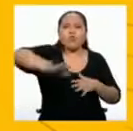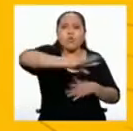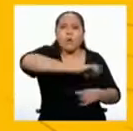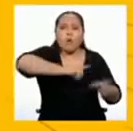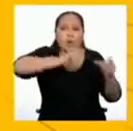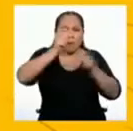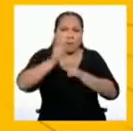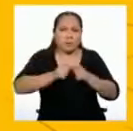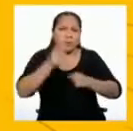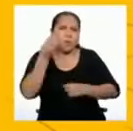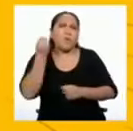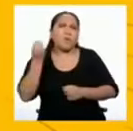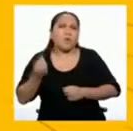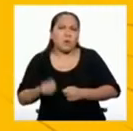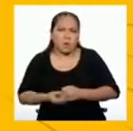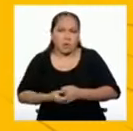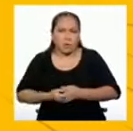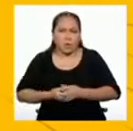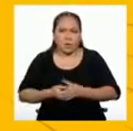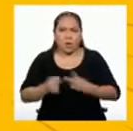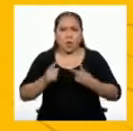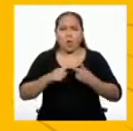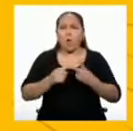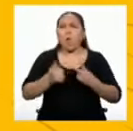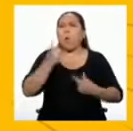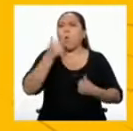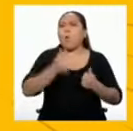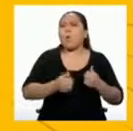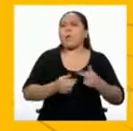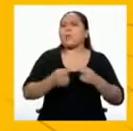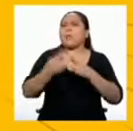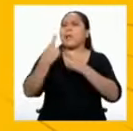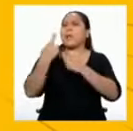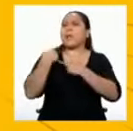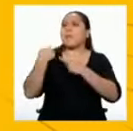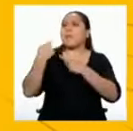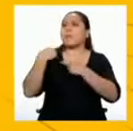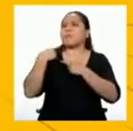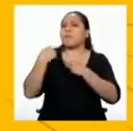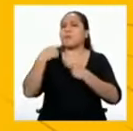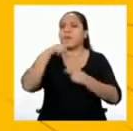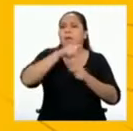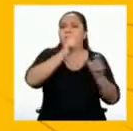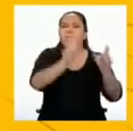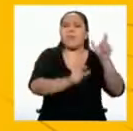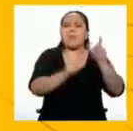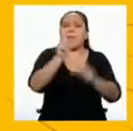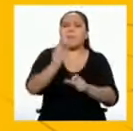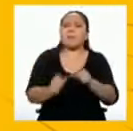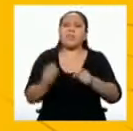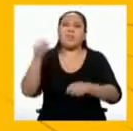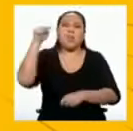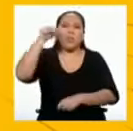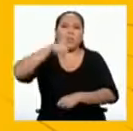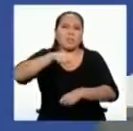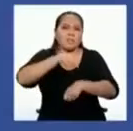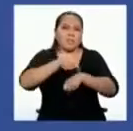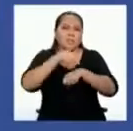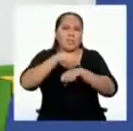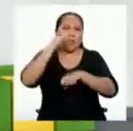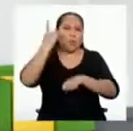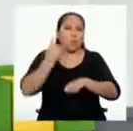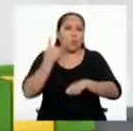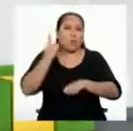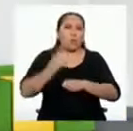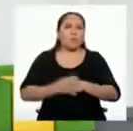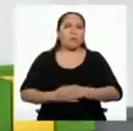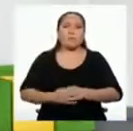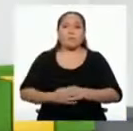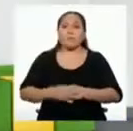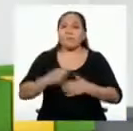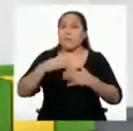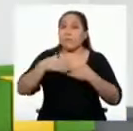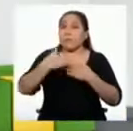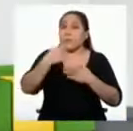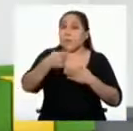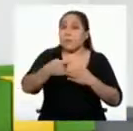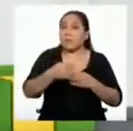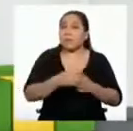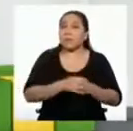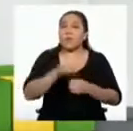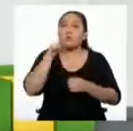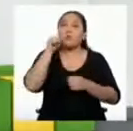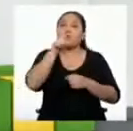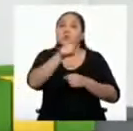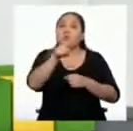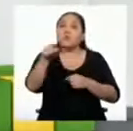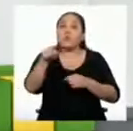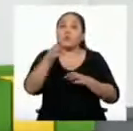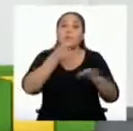¿Por qué? ¿Cuál es el rol que le corresponde a la población ante esta situación de emergencia? Después de esto, les va a tocar